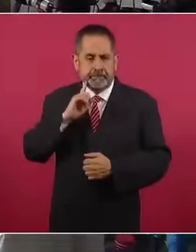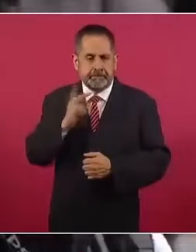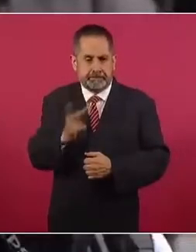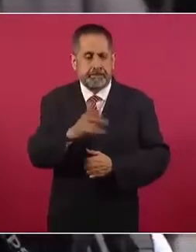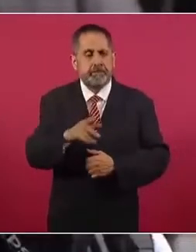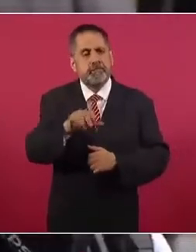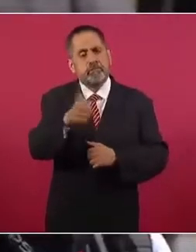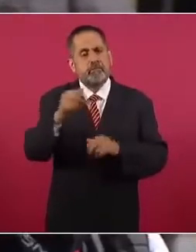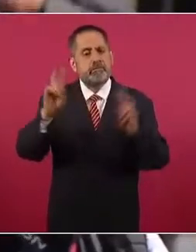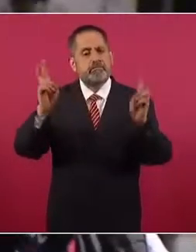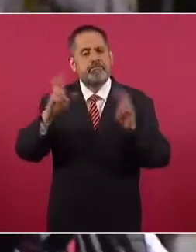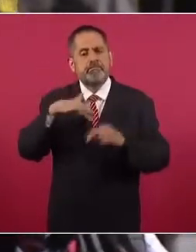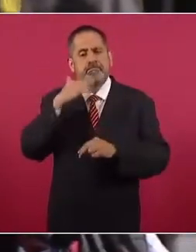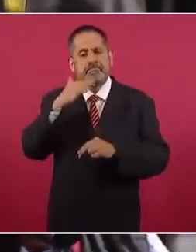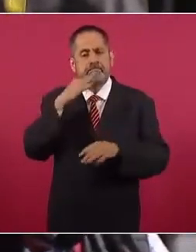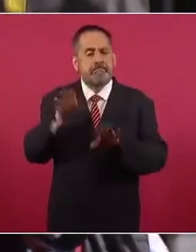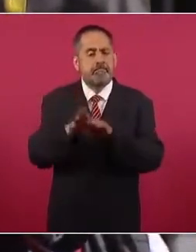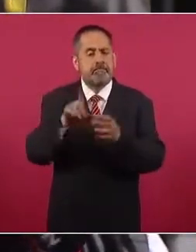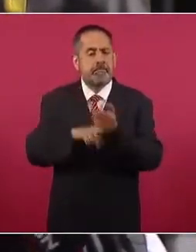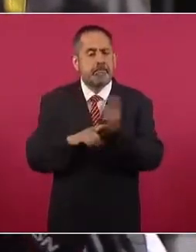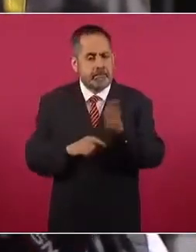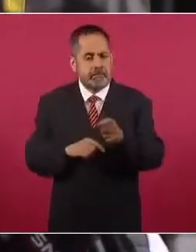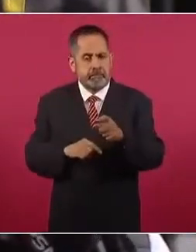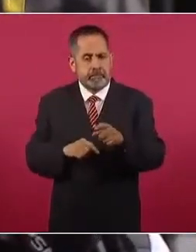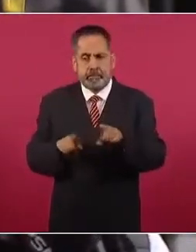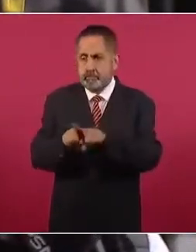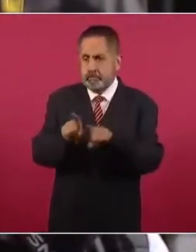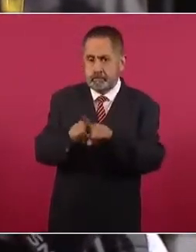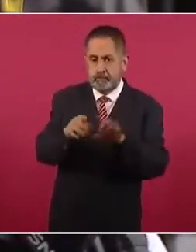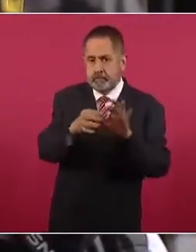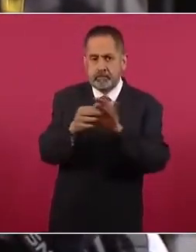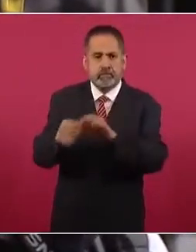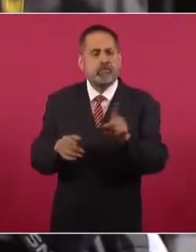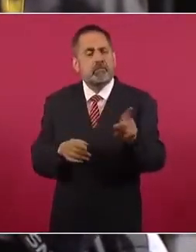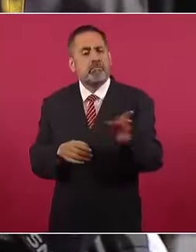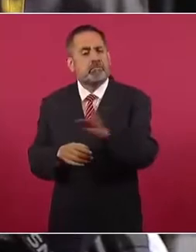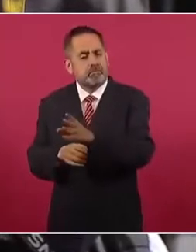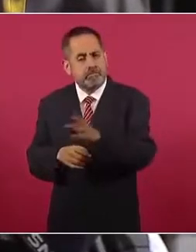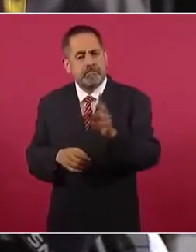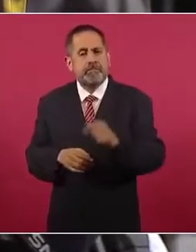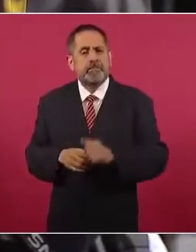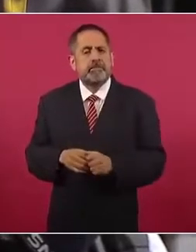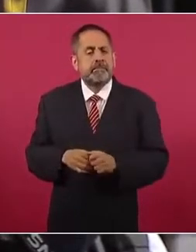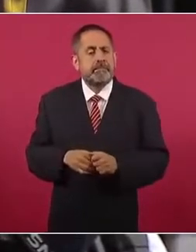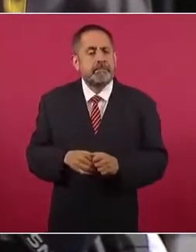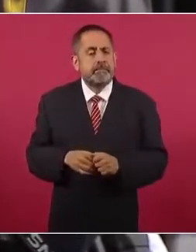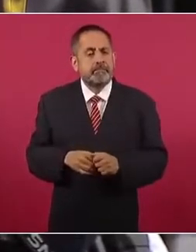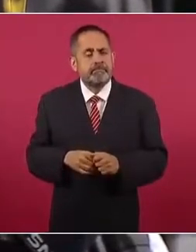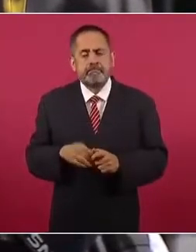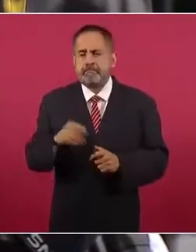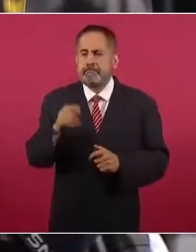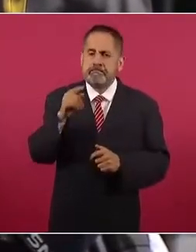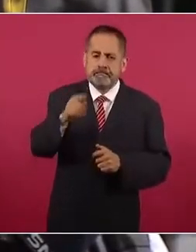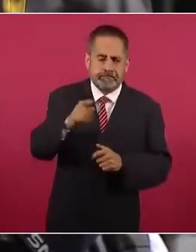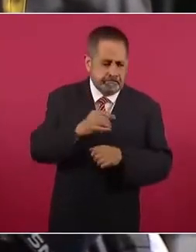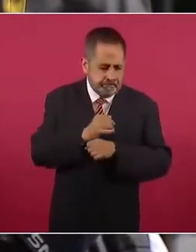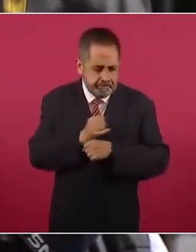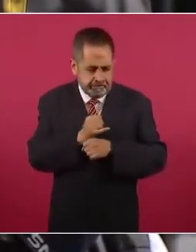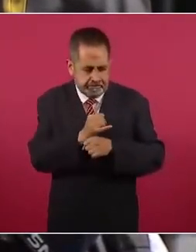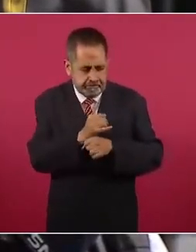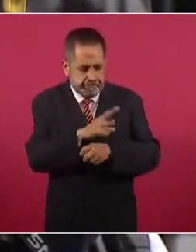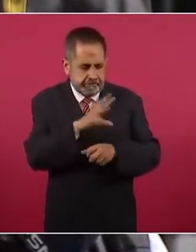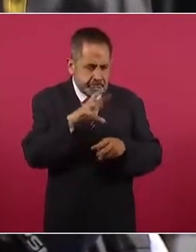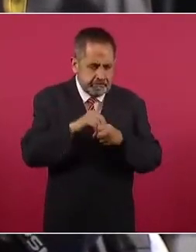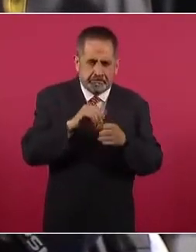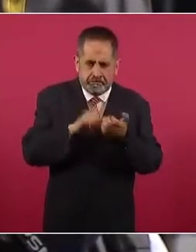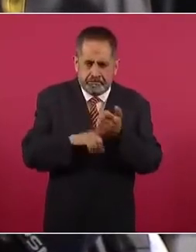de corrupción, ya que hablaba de este asunto y bueno, pues que está ligado. Pero bueno, en un asunto aparte, todo este entramado de investigación que se está